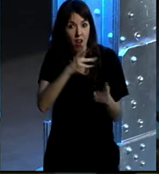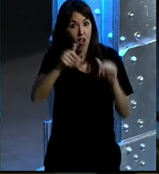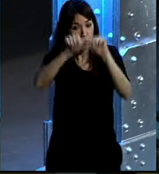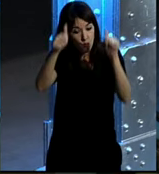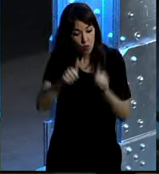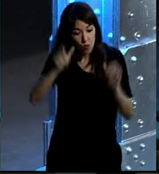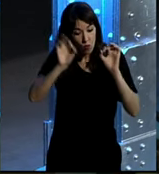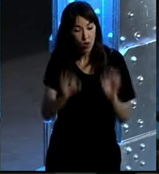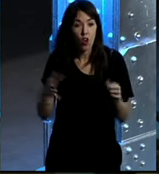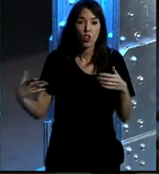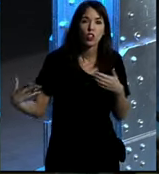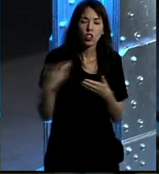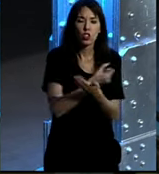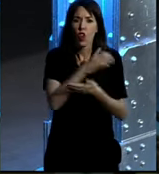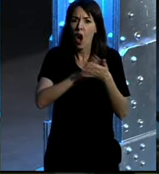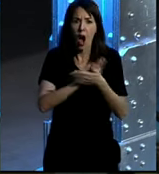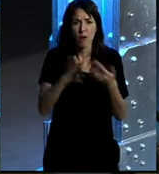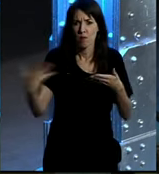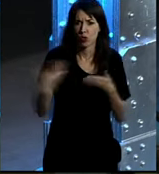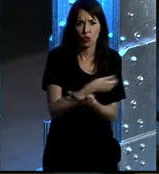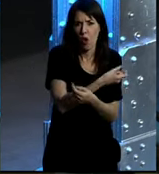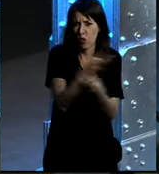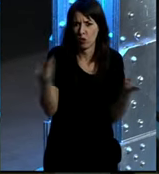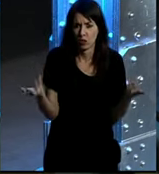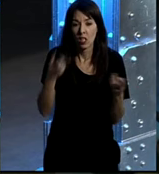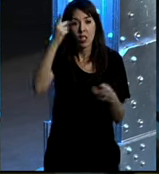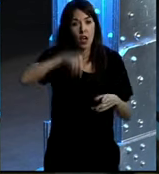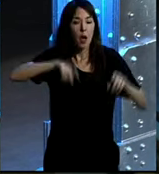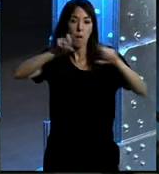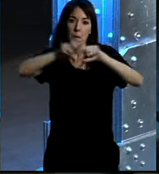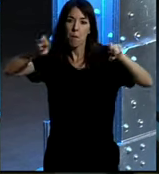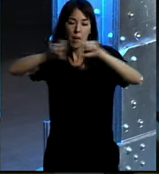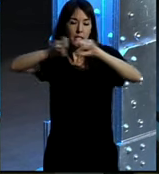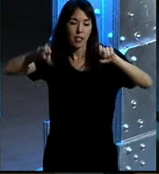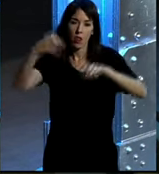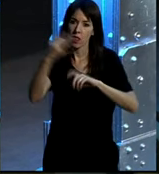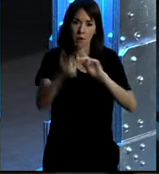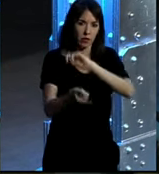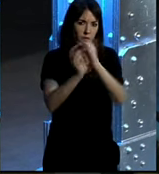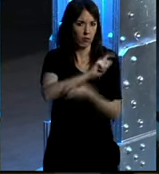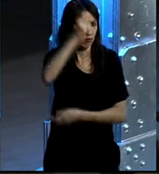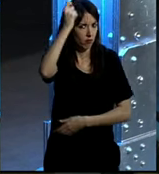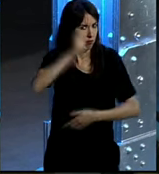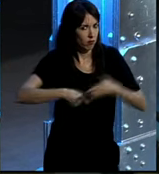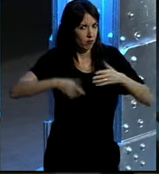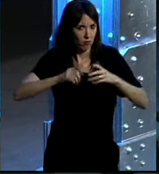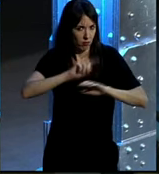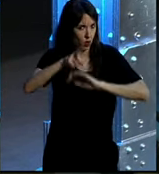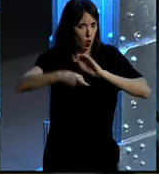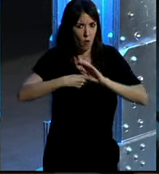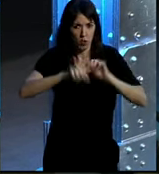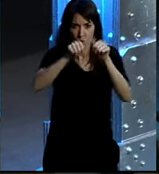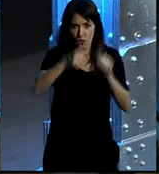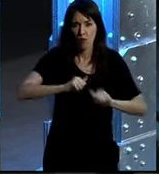todos hablamos con todos, y en donde las empresas deben cambiar radicalmente los